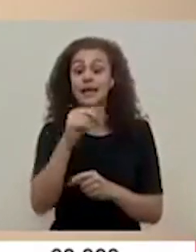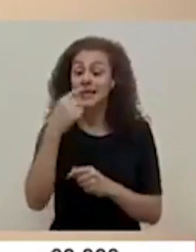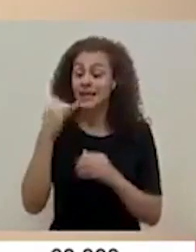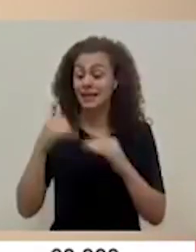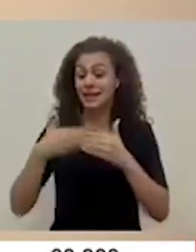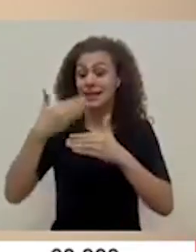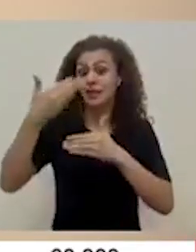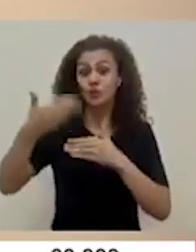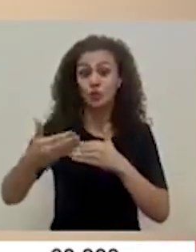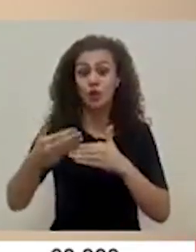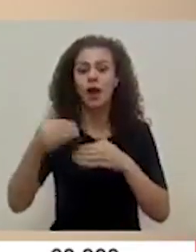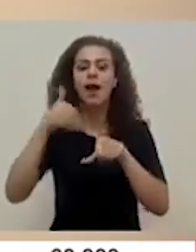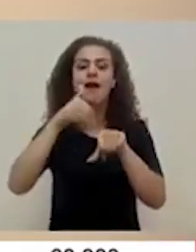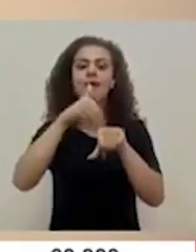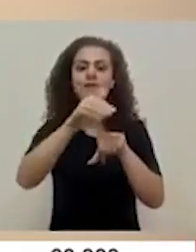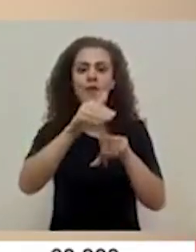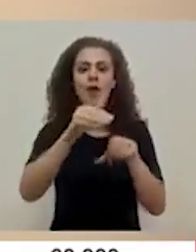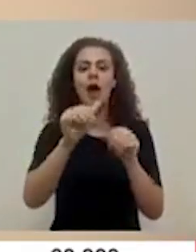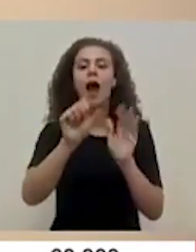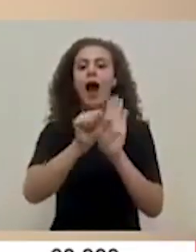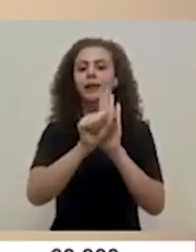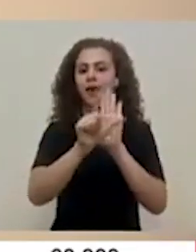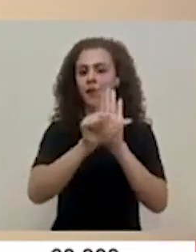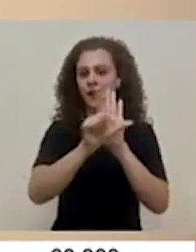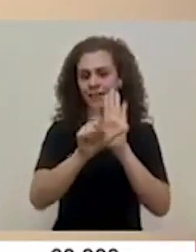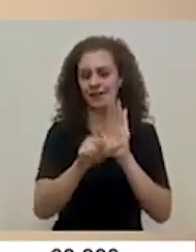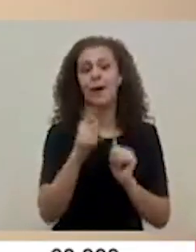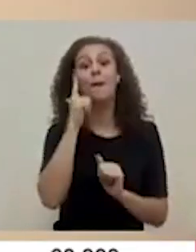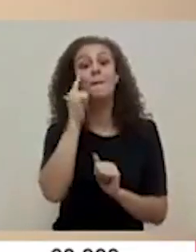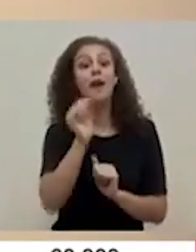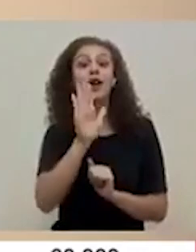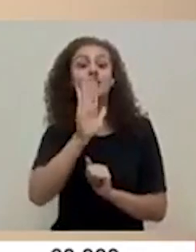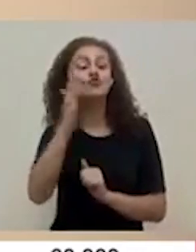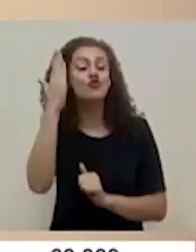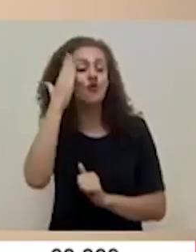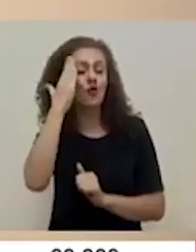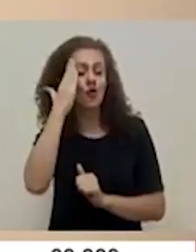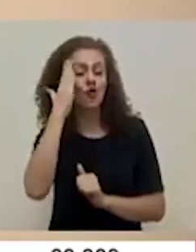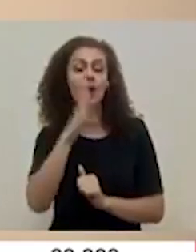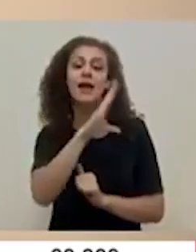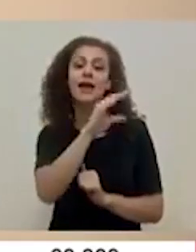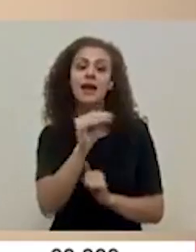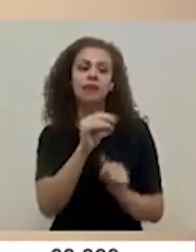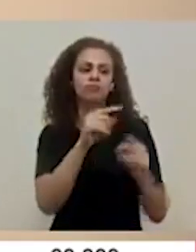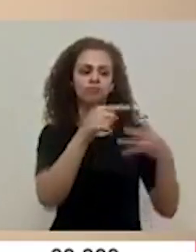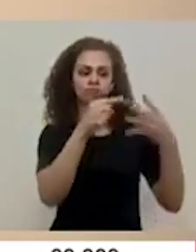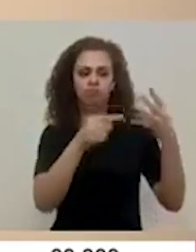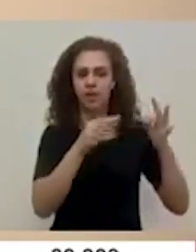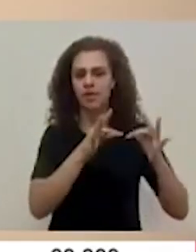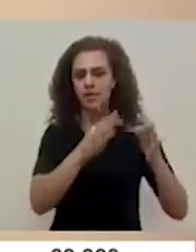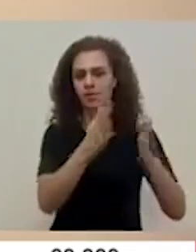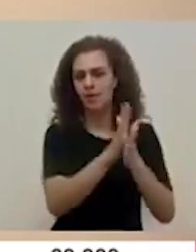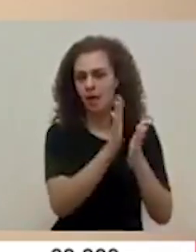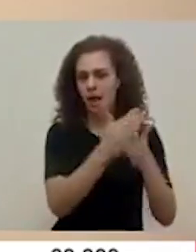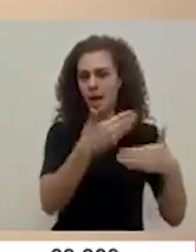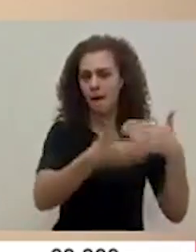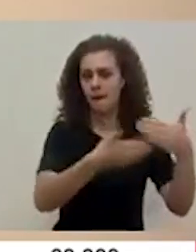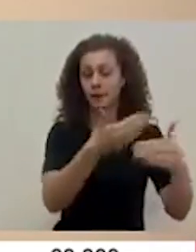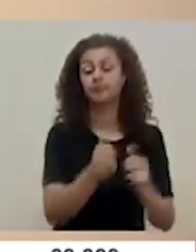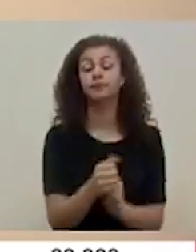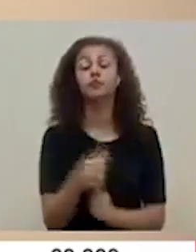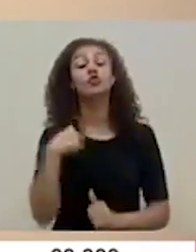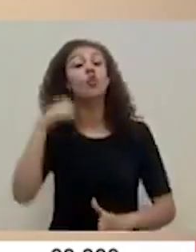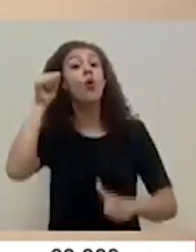después será enviado a la Asamblea Legislativa para su conocimiento y respectivo trámite. Les